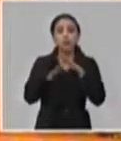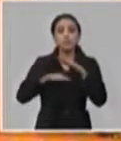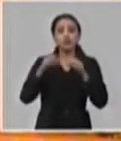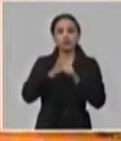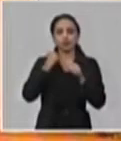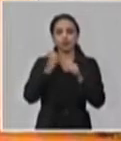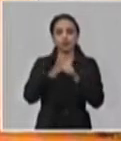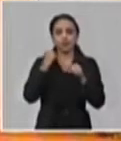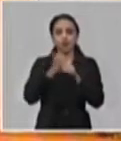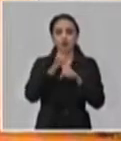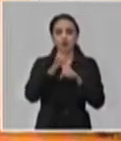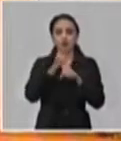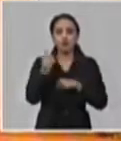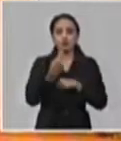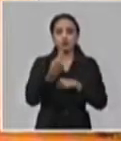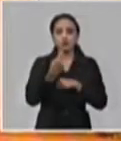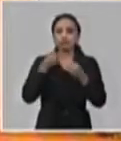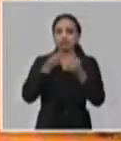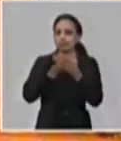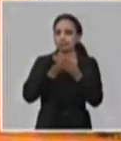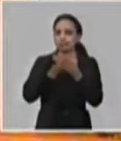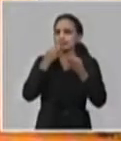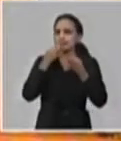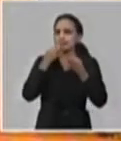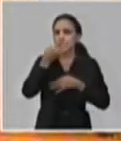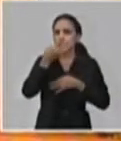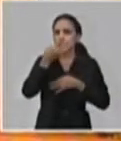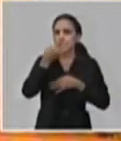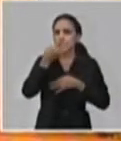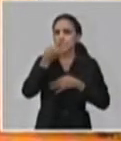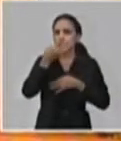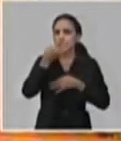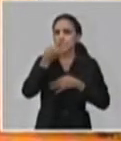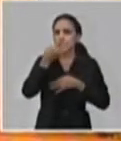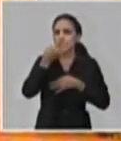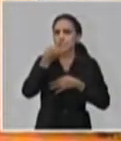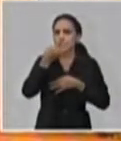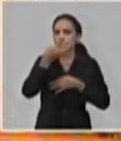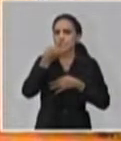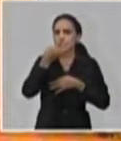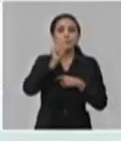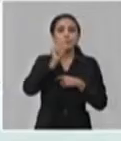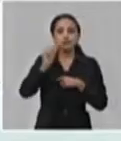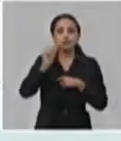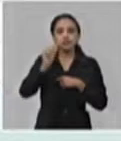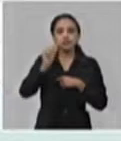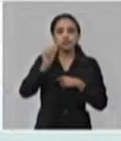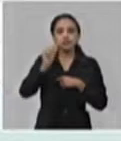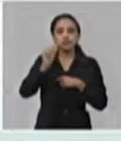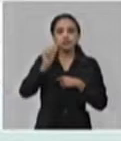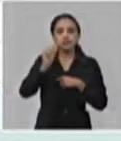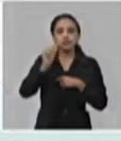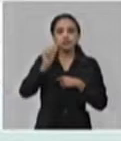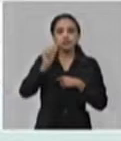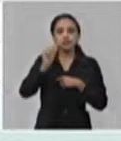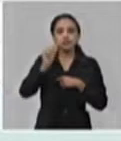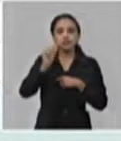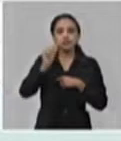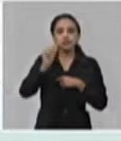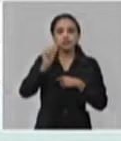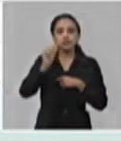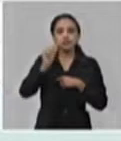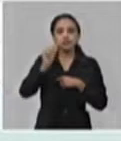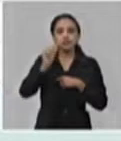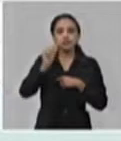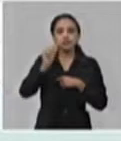Nosotros hemos estado insistiendo en que tenemos que tener claras las personas y tenemos que también buscarlas. Es decir, deberás buscarlas para poder